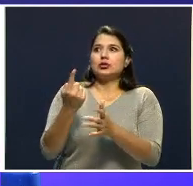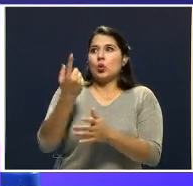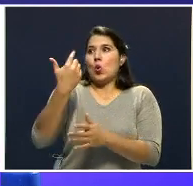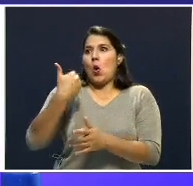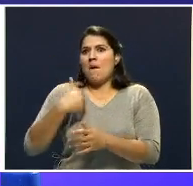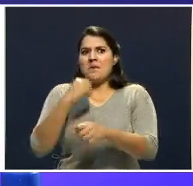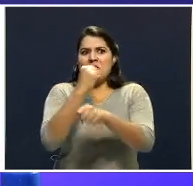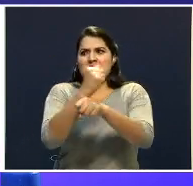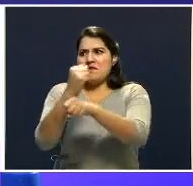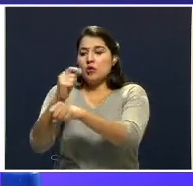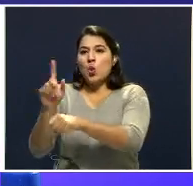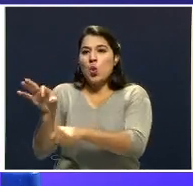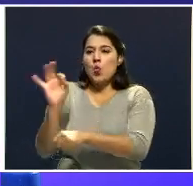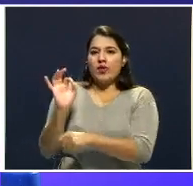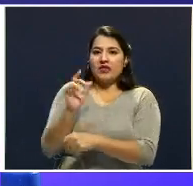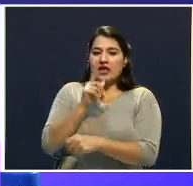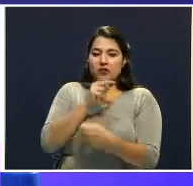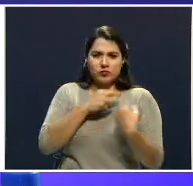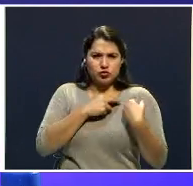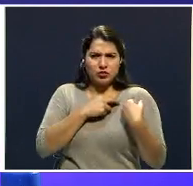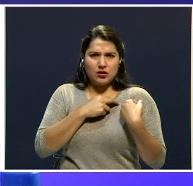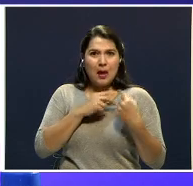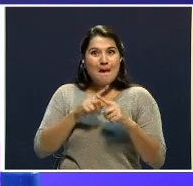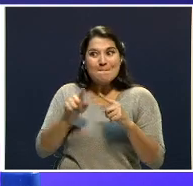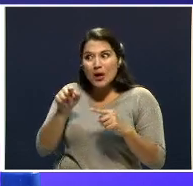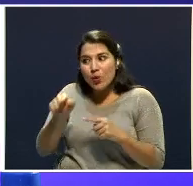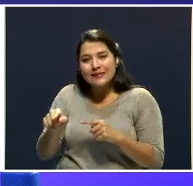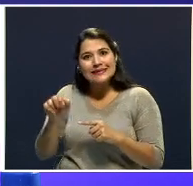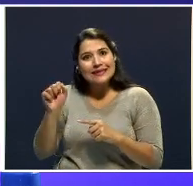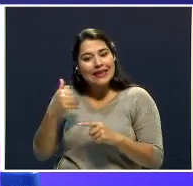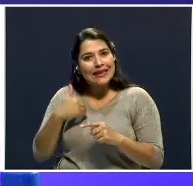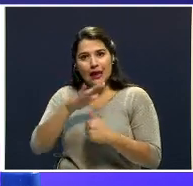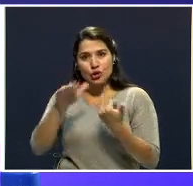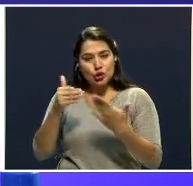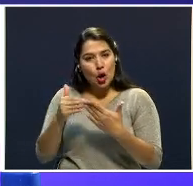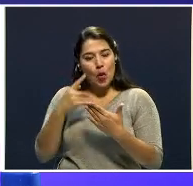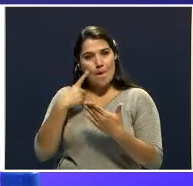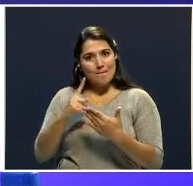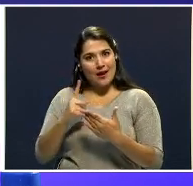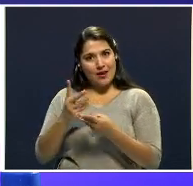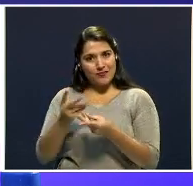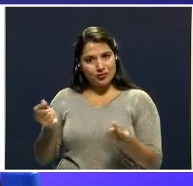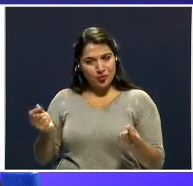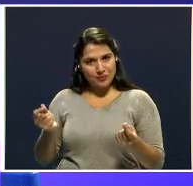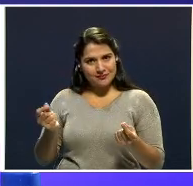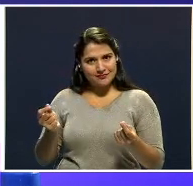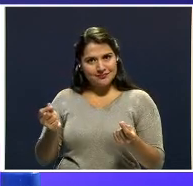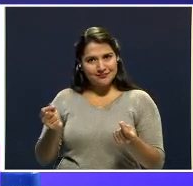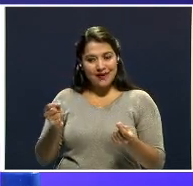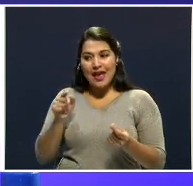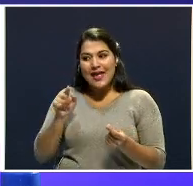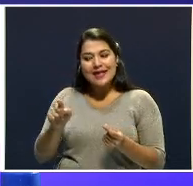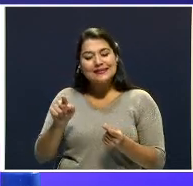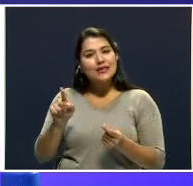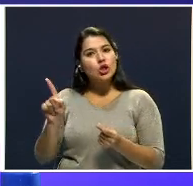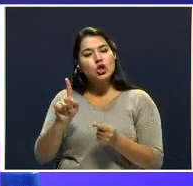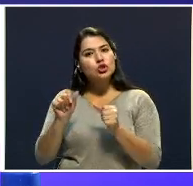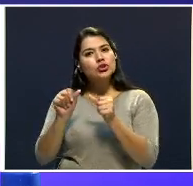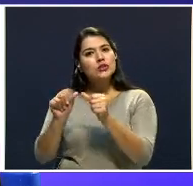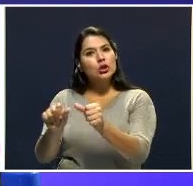muchos casos. Pero este caso estaba resuelto. Este caso no se sacó adelante